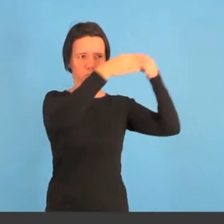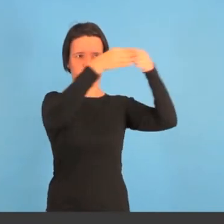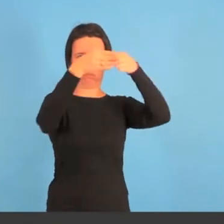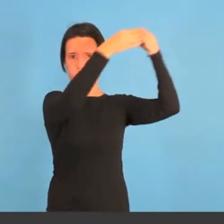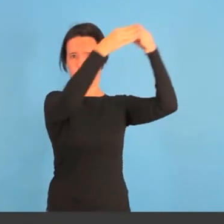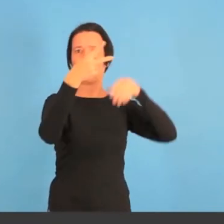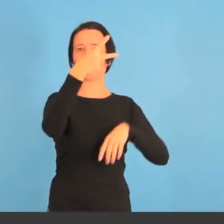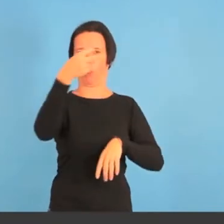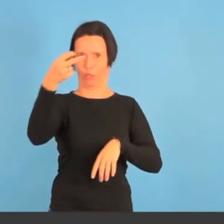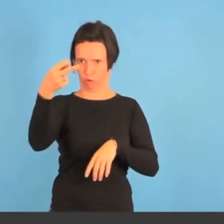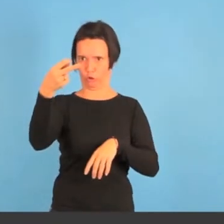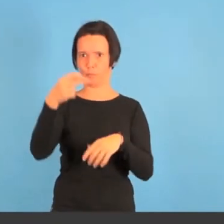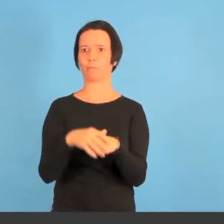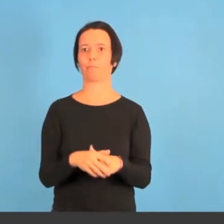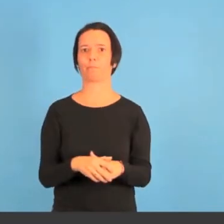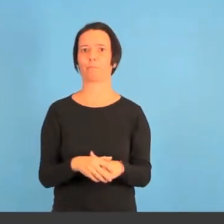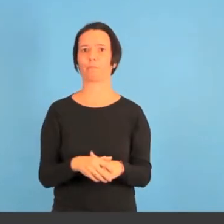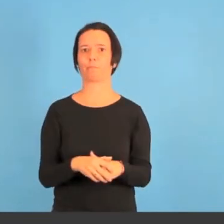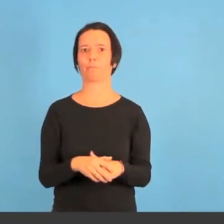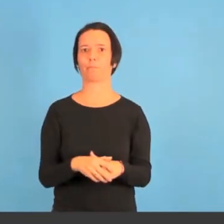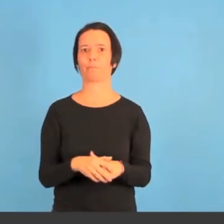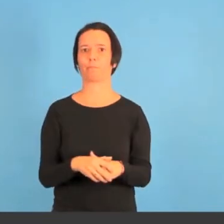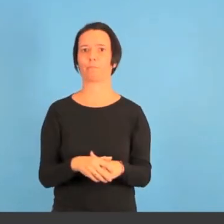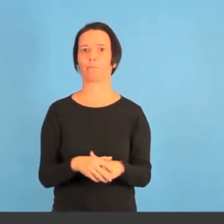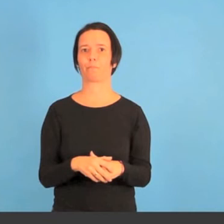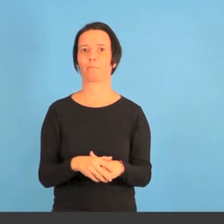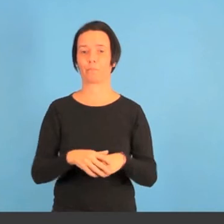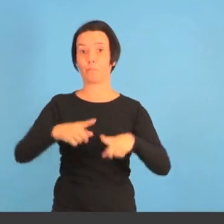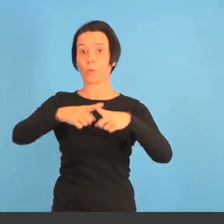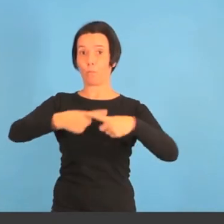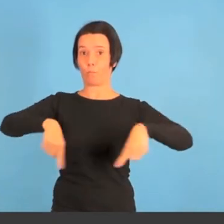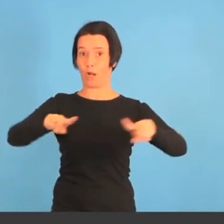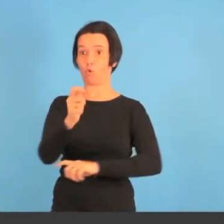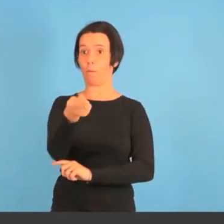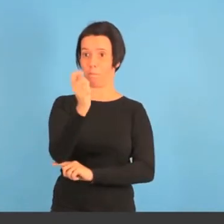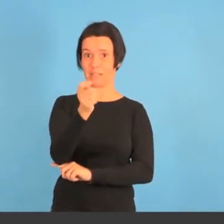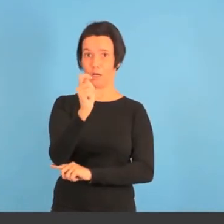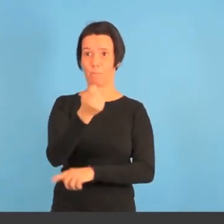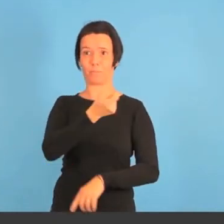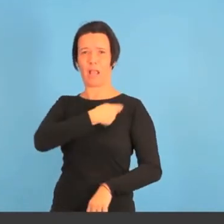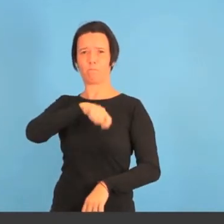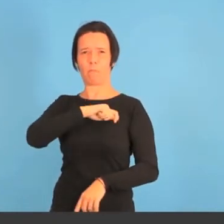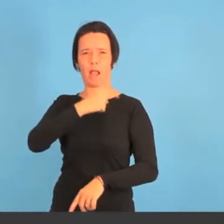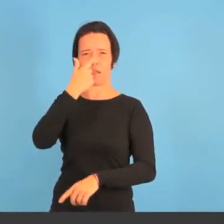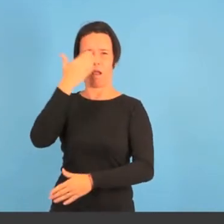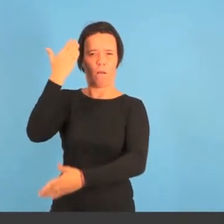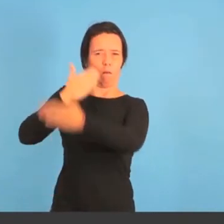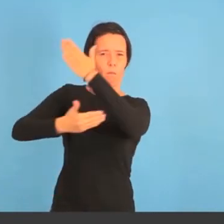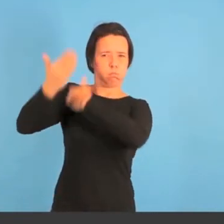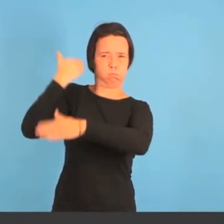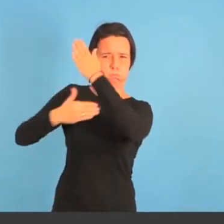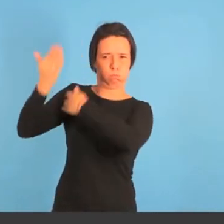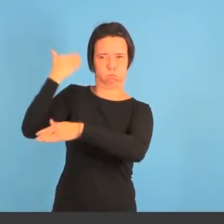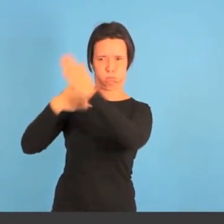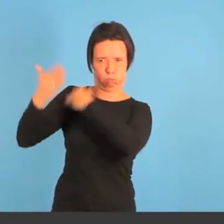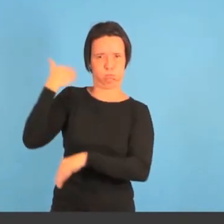embarcaciones y 200 de marina seca. Puerto Pesquero, cuya cofradía es una de las